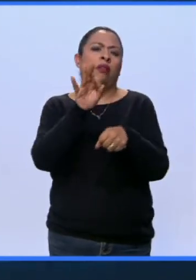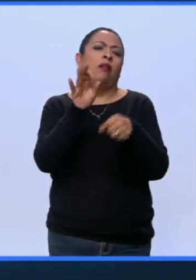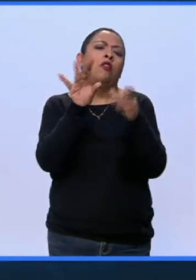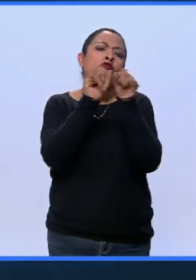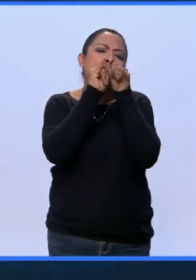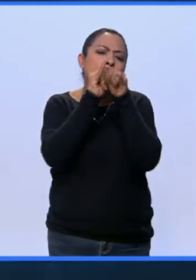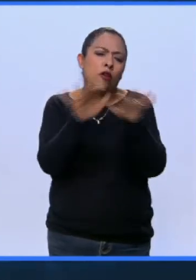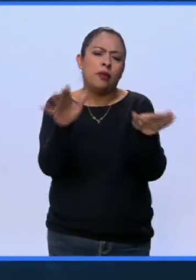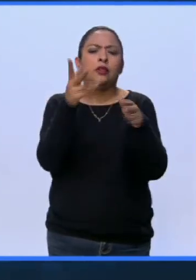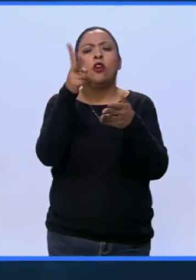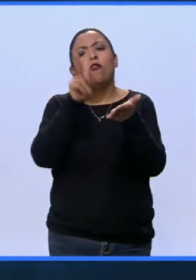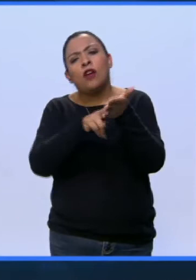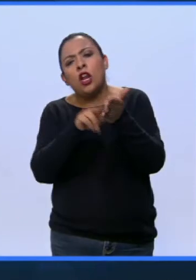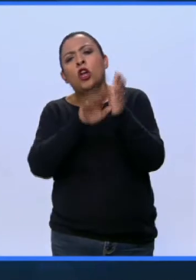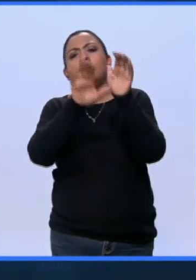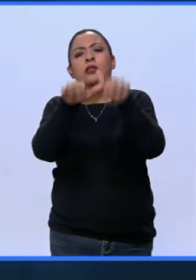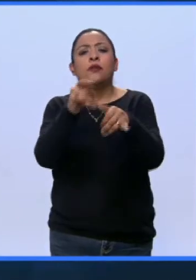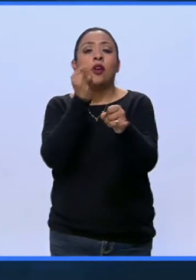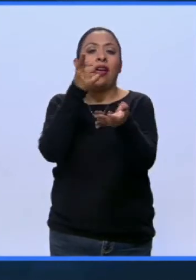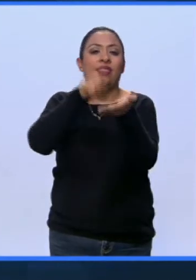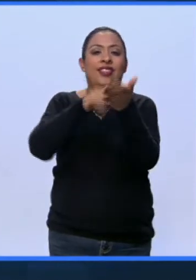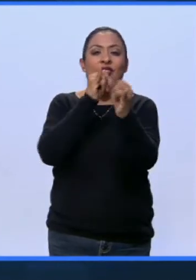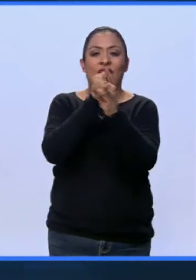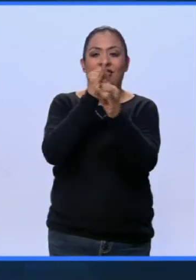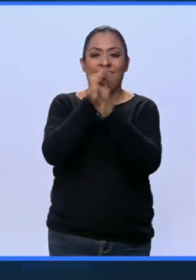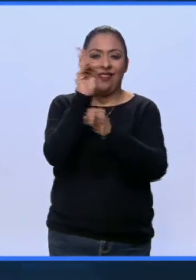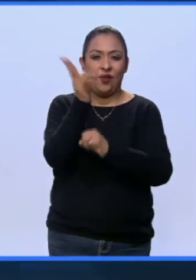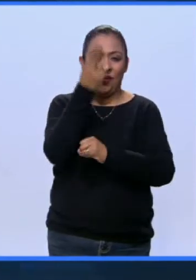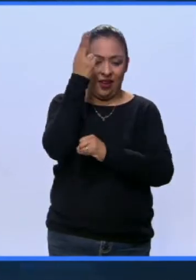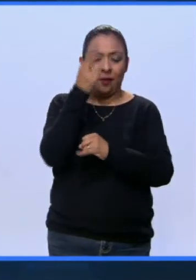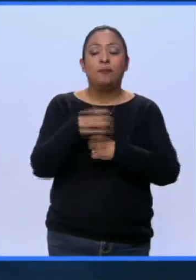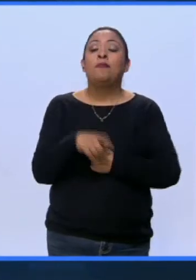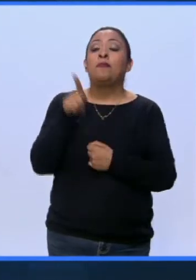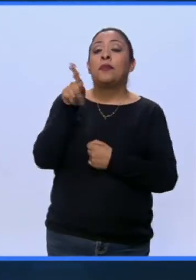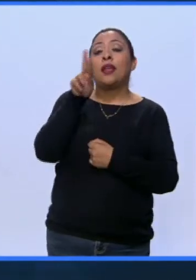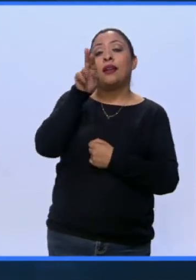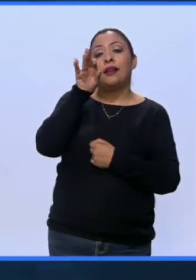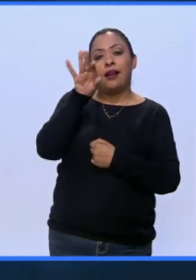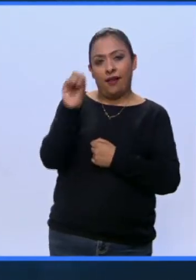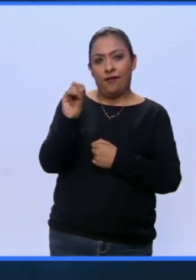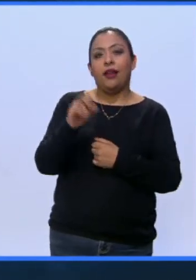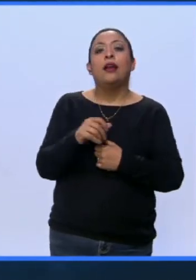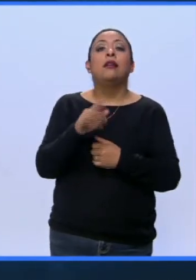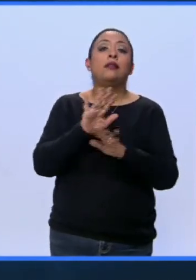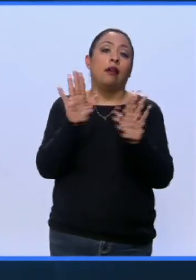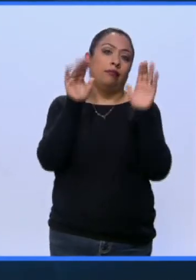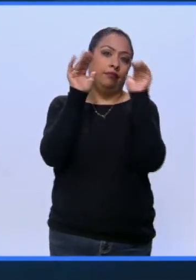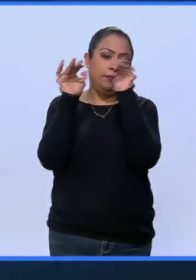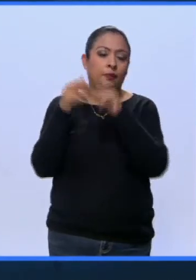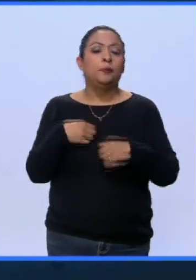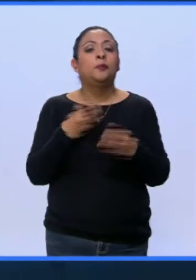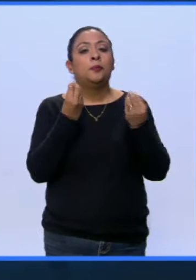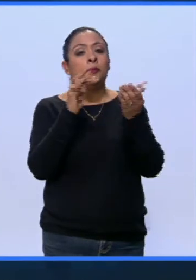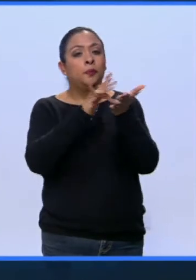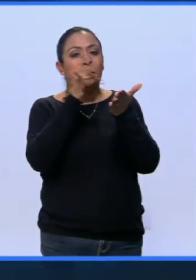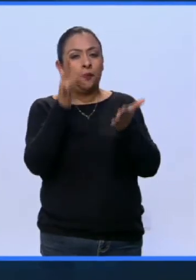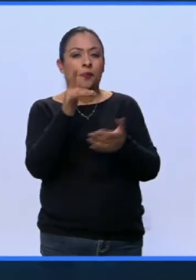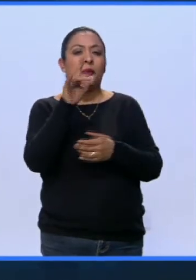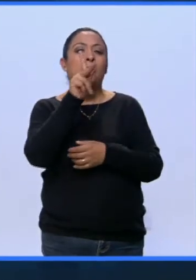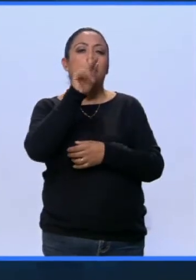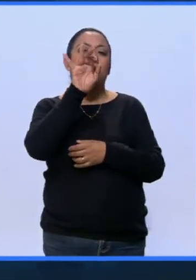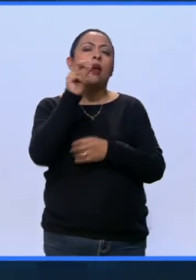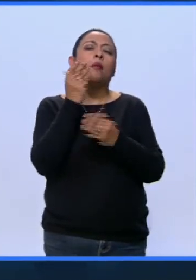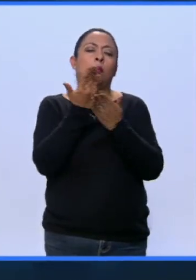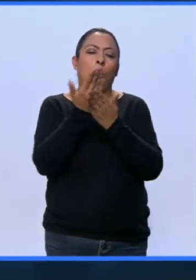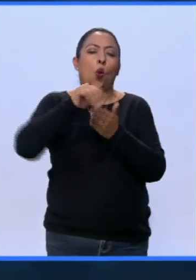detalles en cuanto a precios e inscripción a través de la página de difusión cultural UNAM. Rafa, vamos contigo para despedirnos. Muchas gracias, Laura. Pierre, apártanos